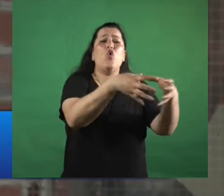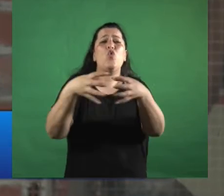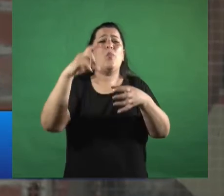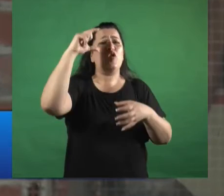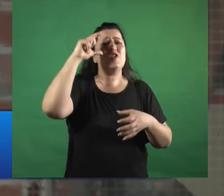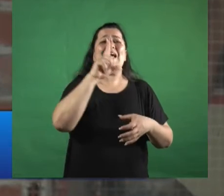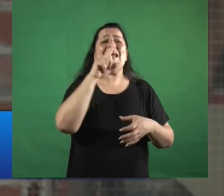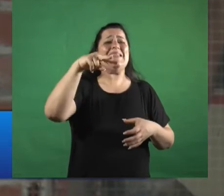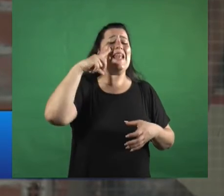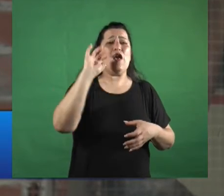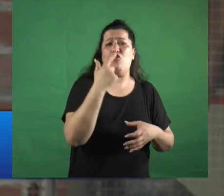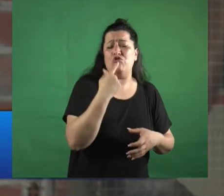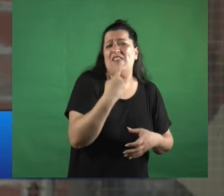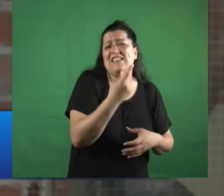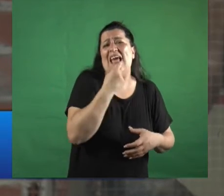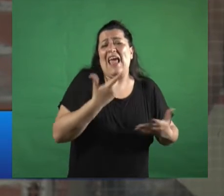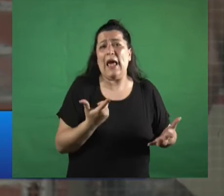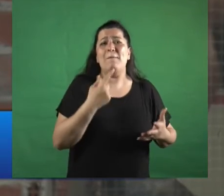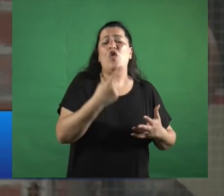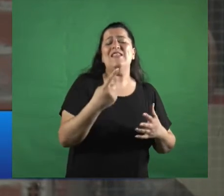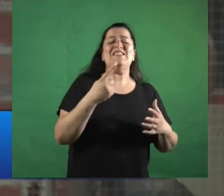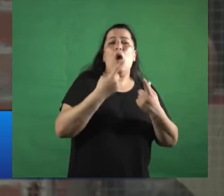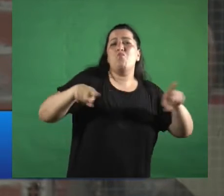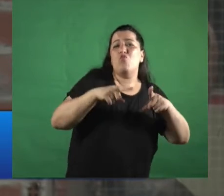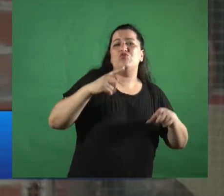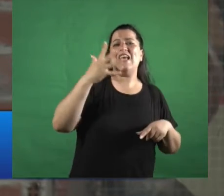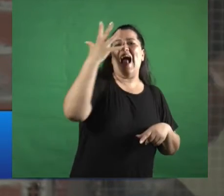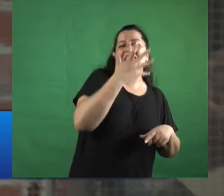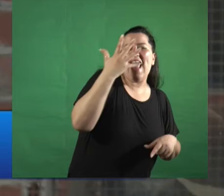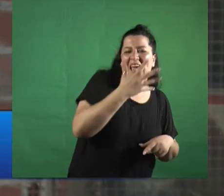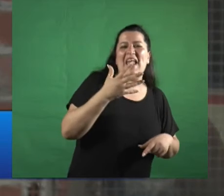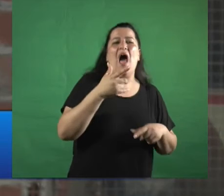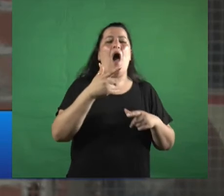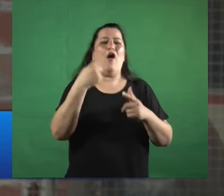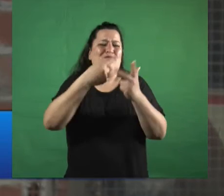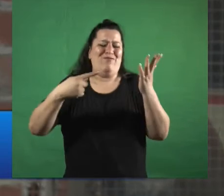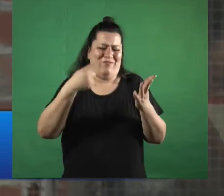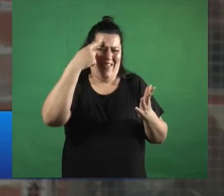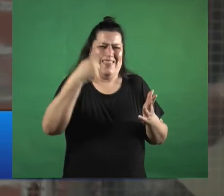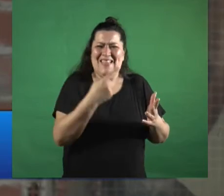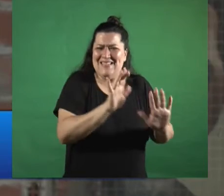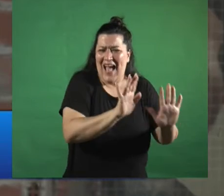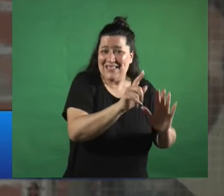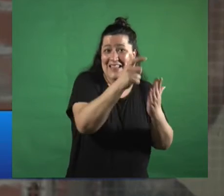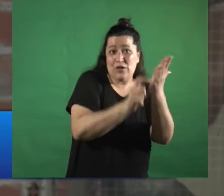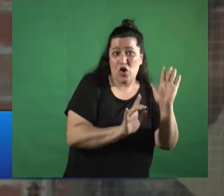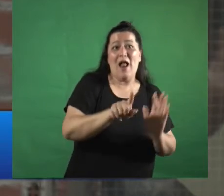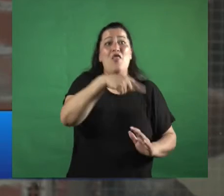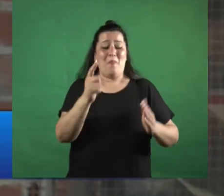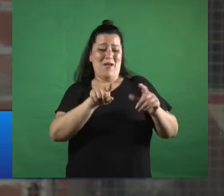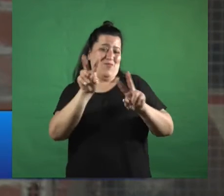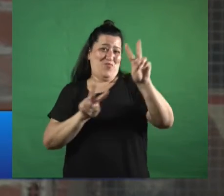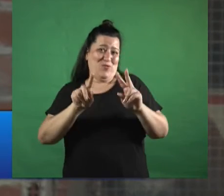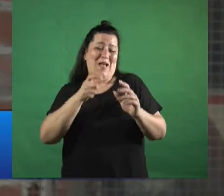y da como ejemplo y dice música negra y arte negro creo que dice y después uno va blanco a